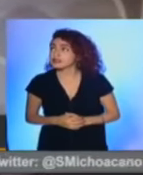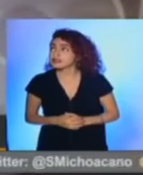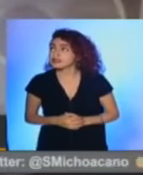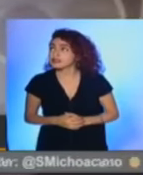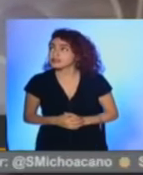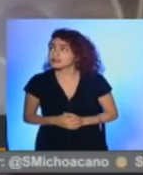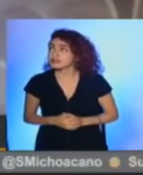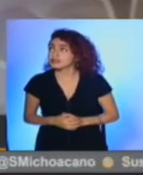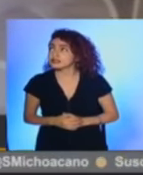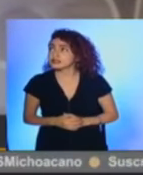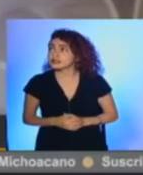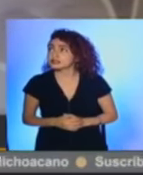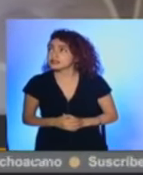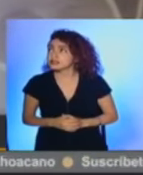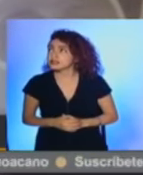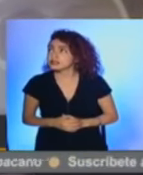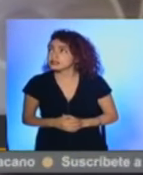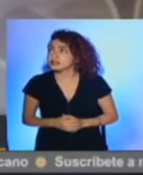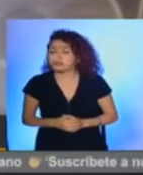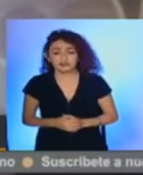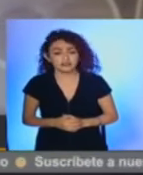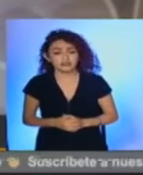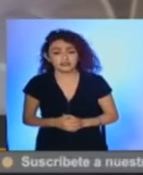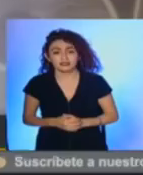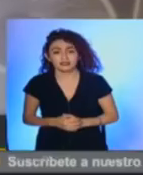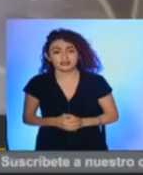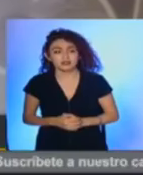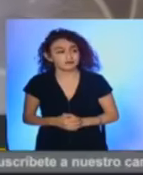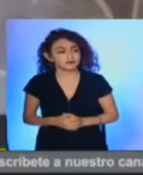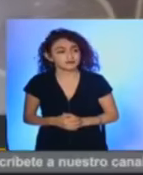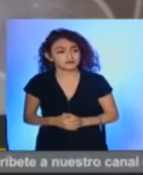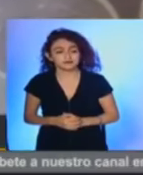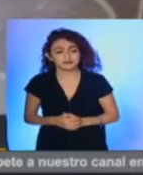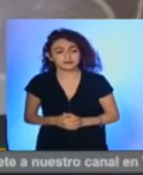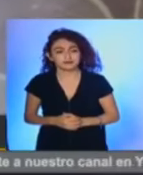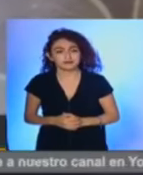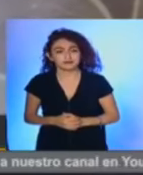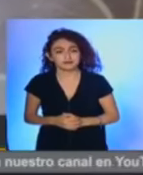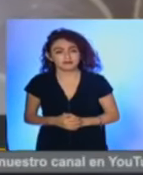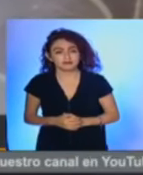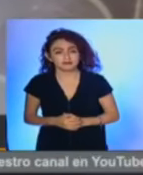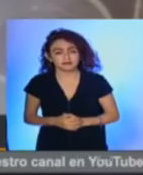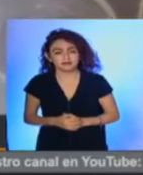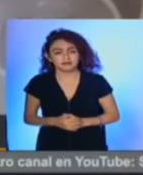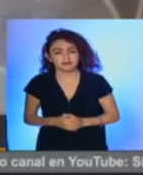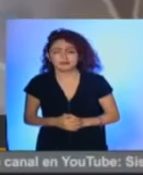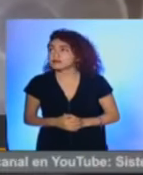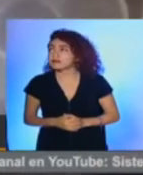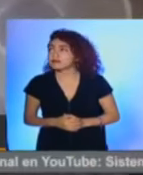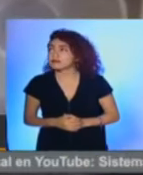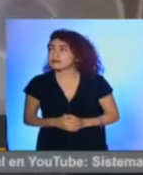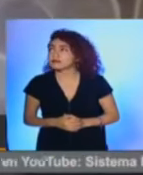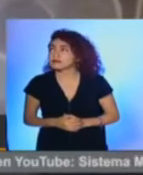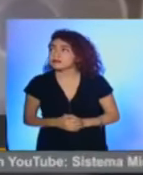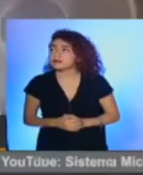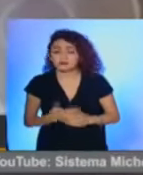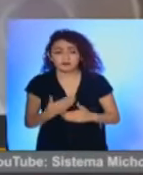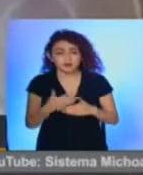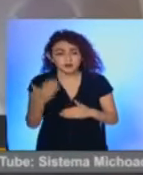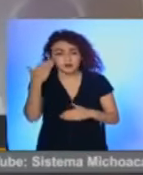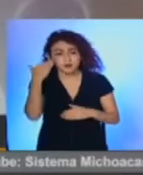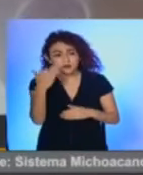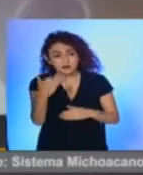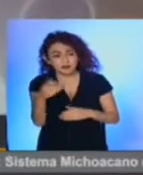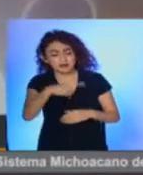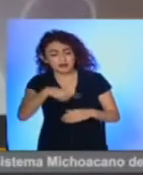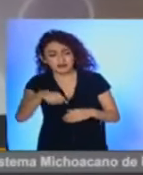de estar en el estado y han tenido muchos que incluso eran unos ejemplos no en